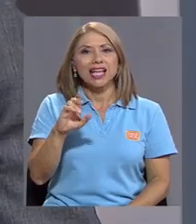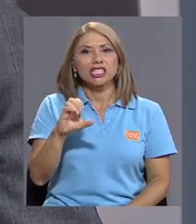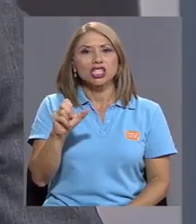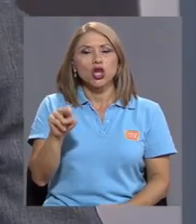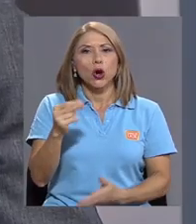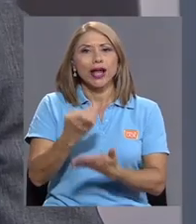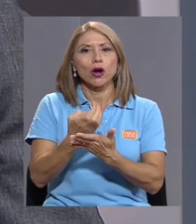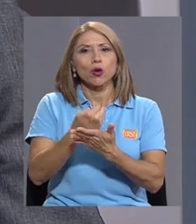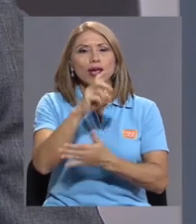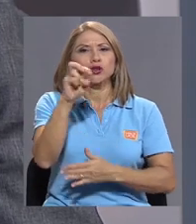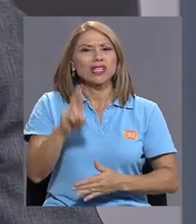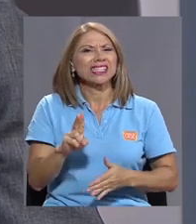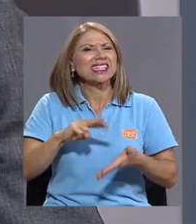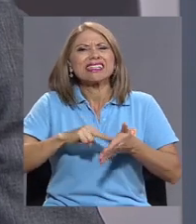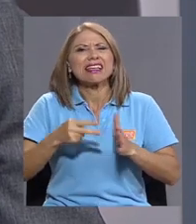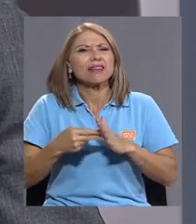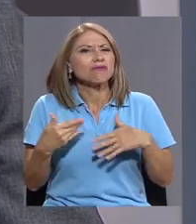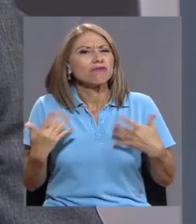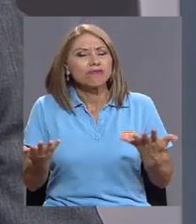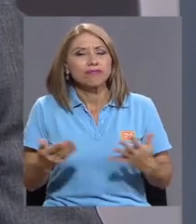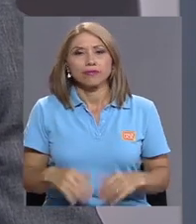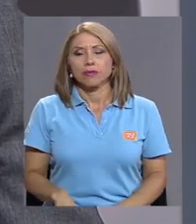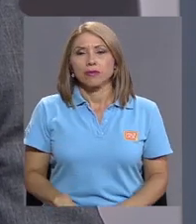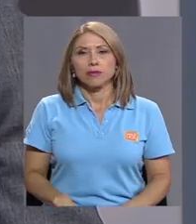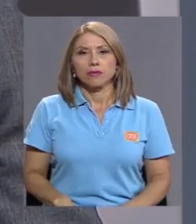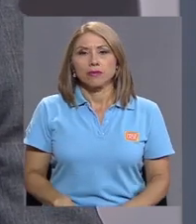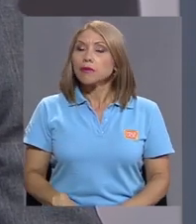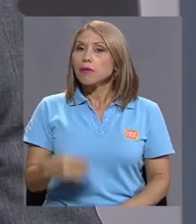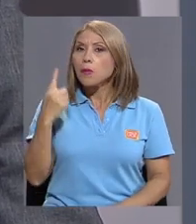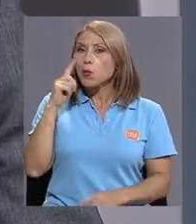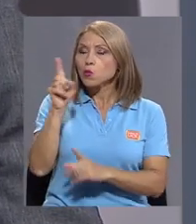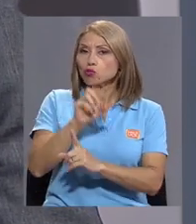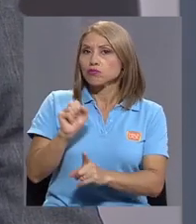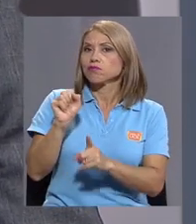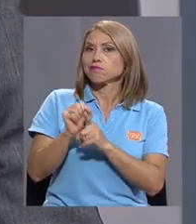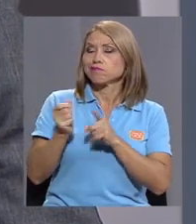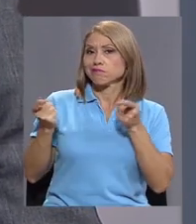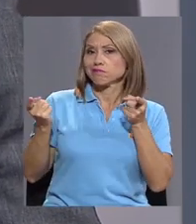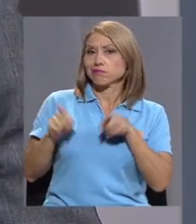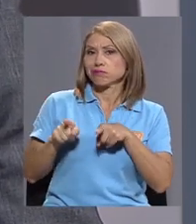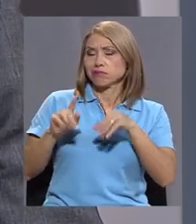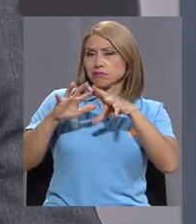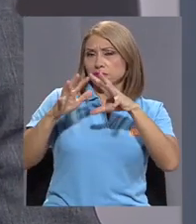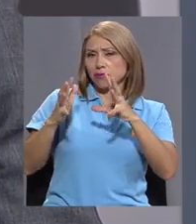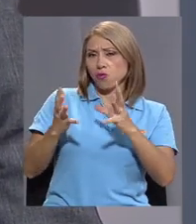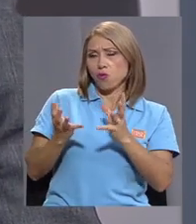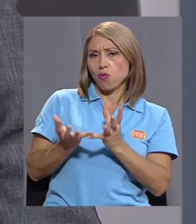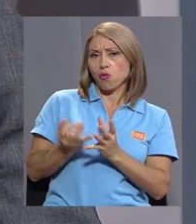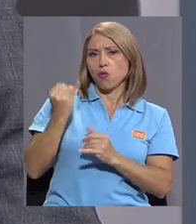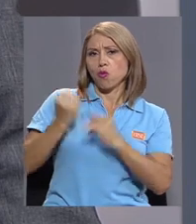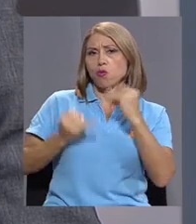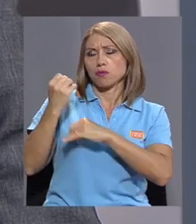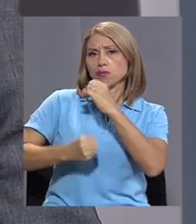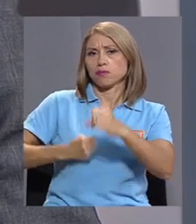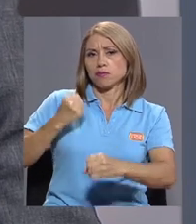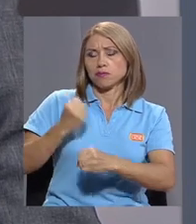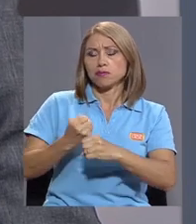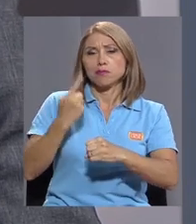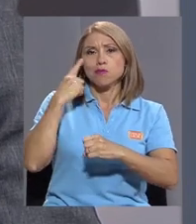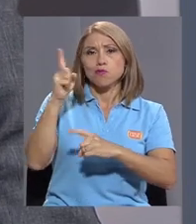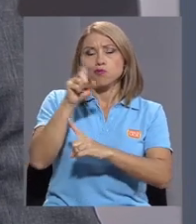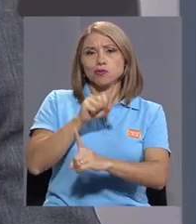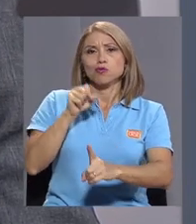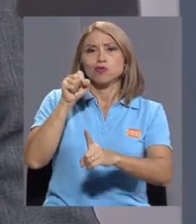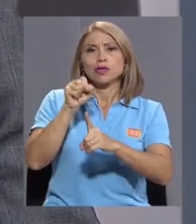Bueno, debido a la situación que ha acaecido en el mundo en los últimos años por el efecto